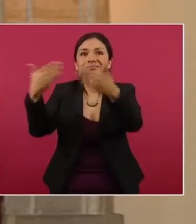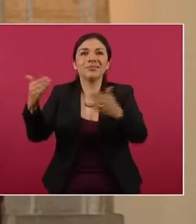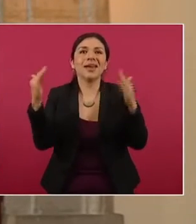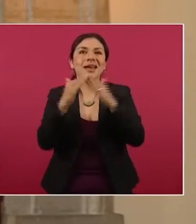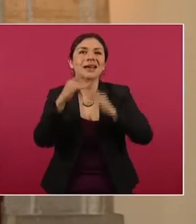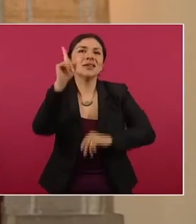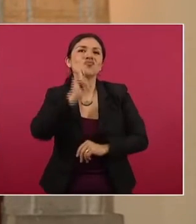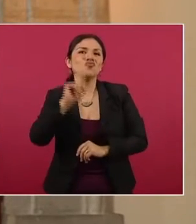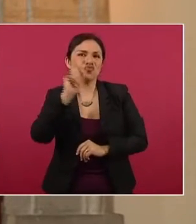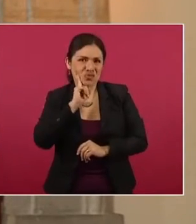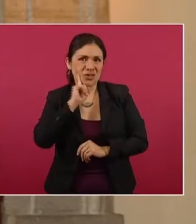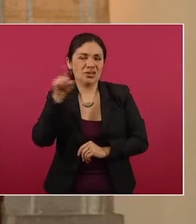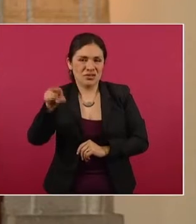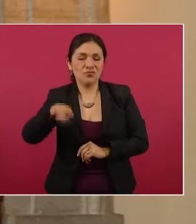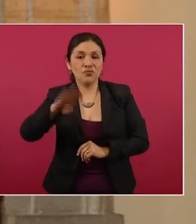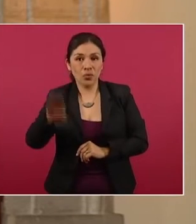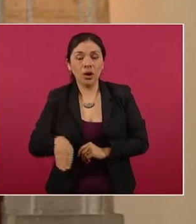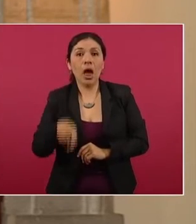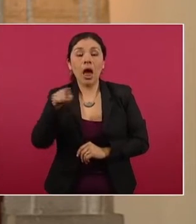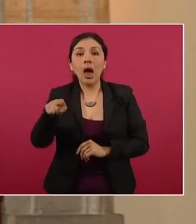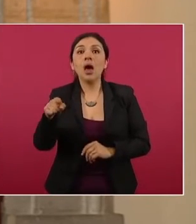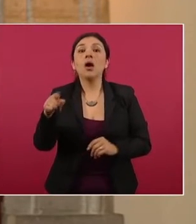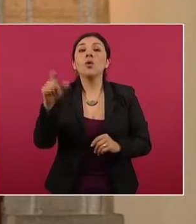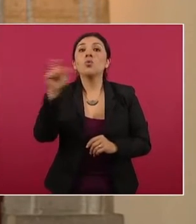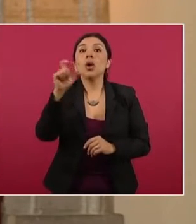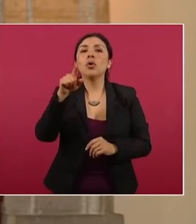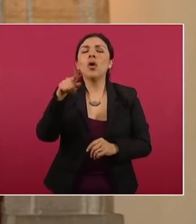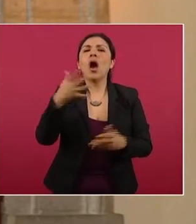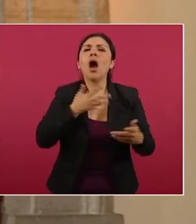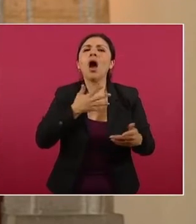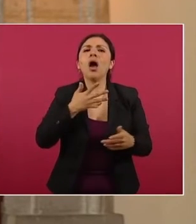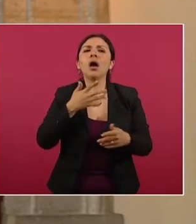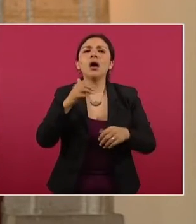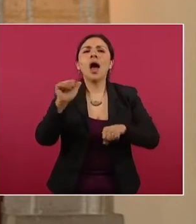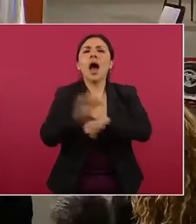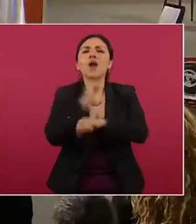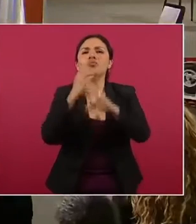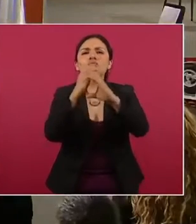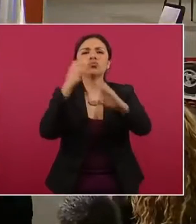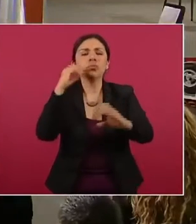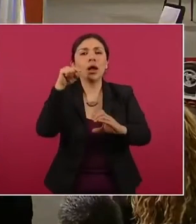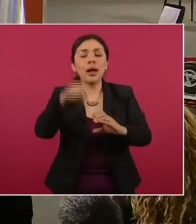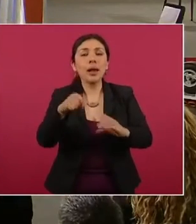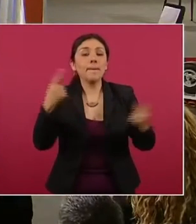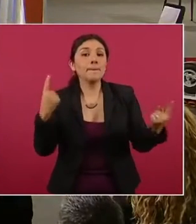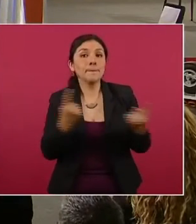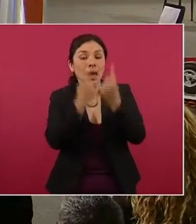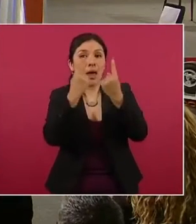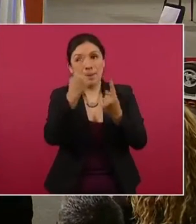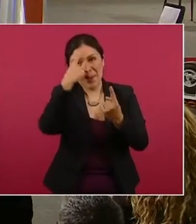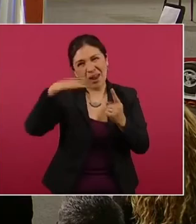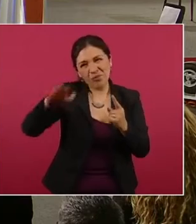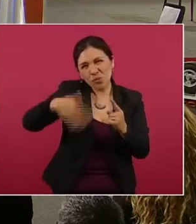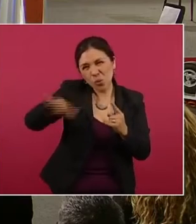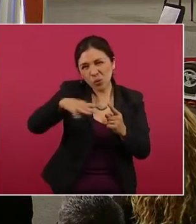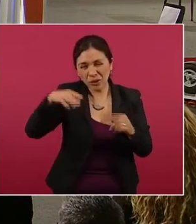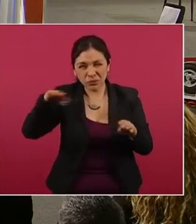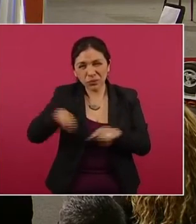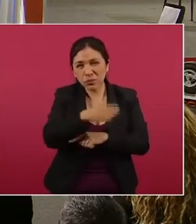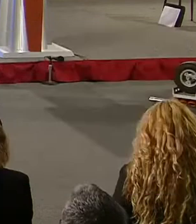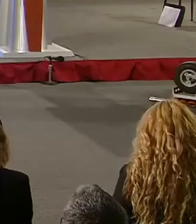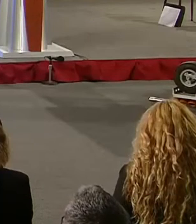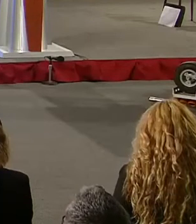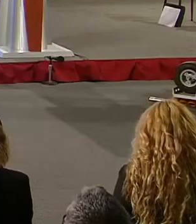víctima, con quien se encuentran cuando conducía la camioneta, a la cual dieron alcance y